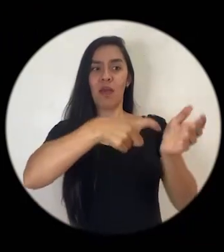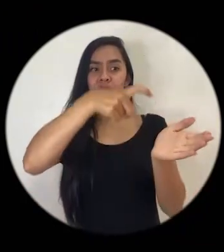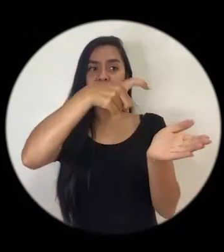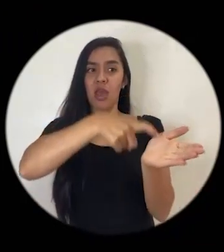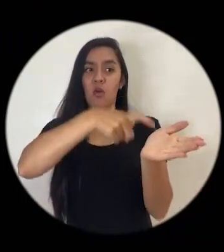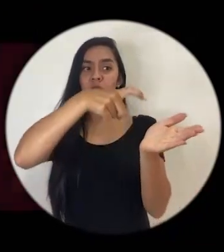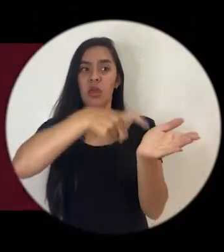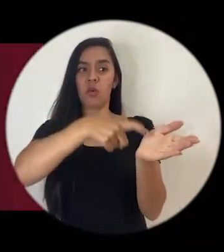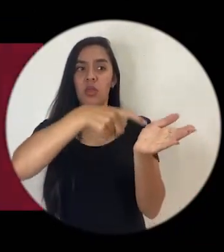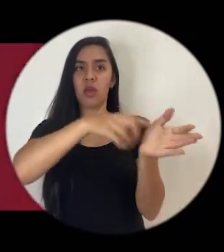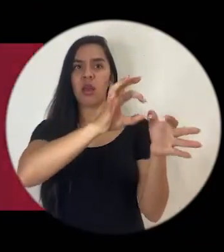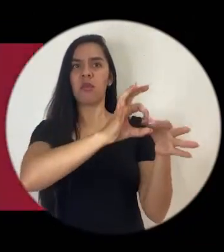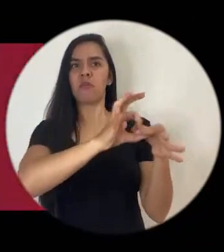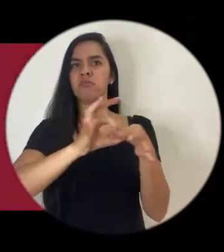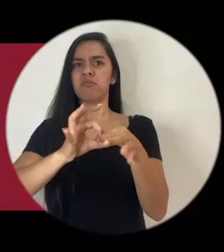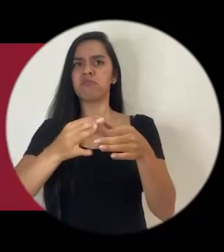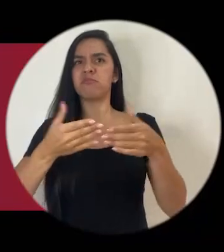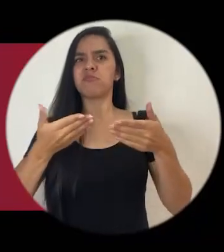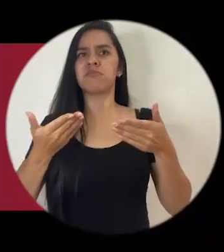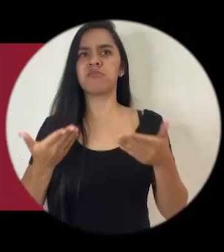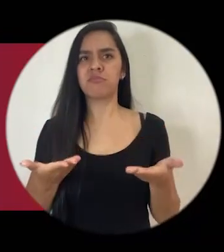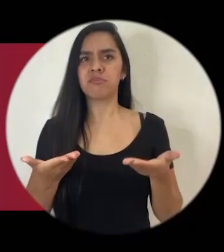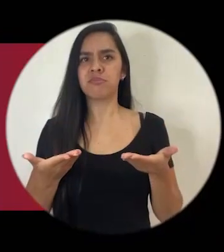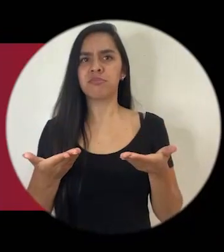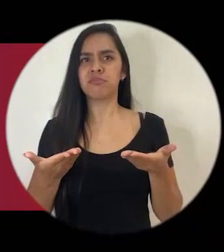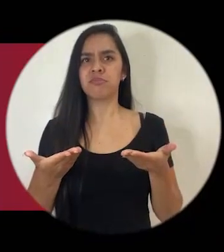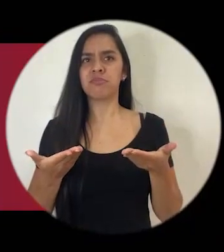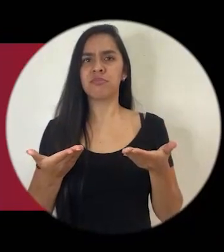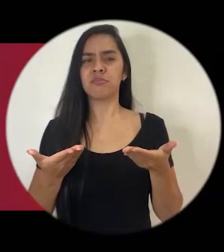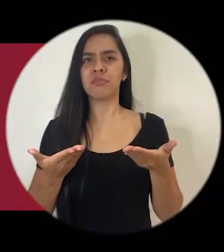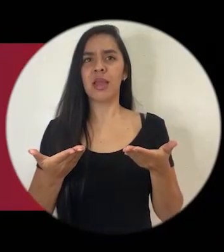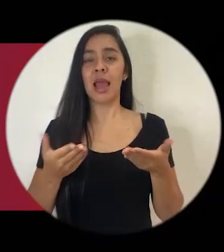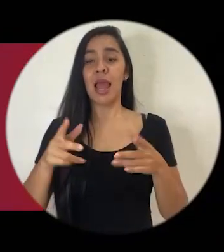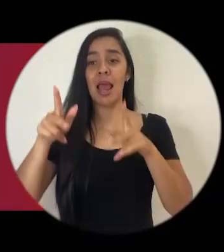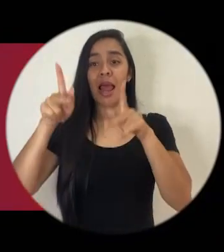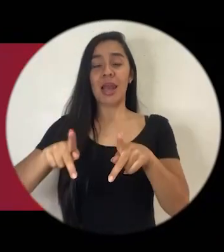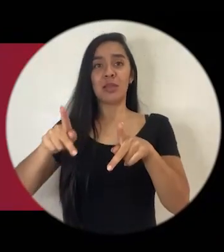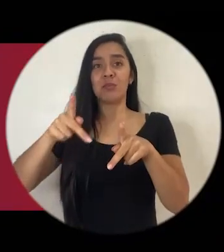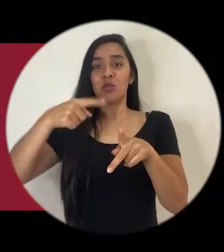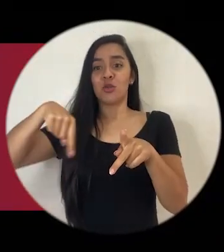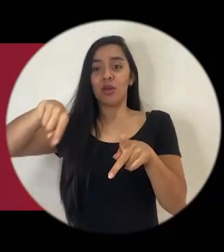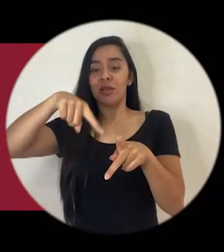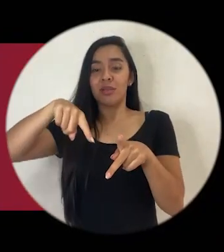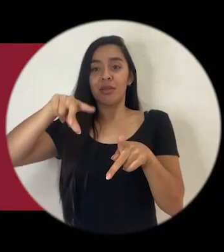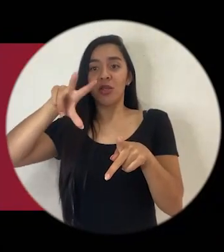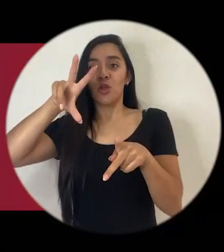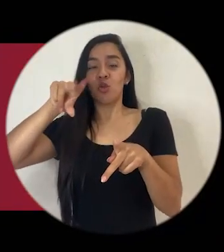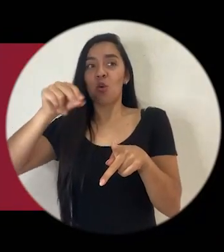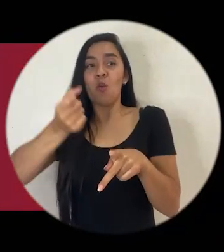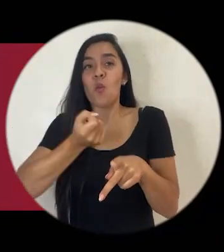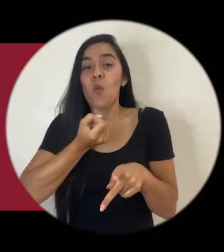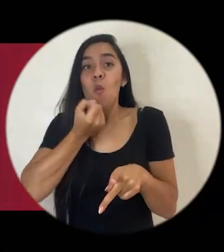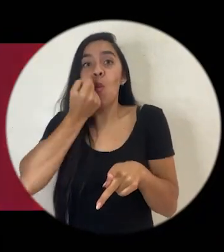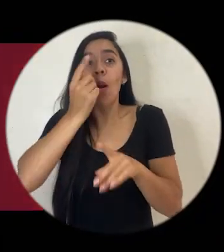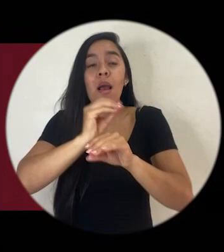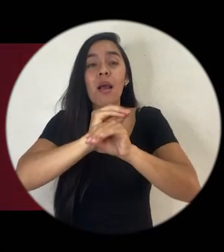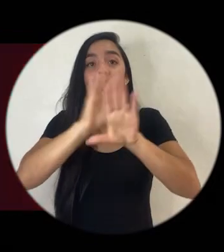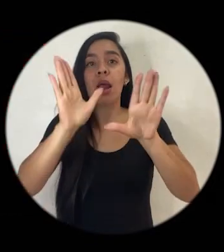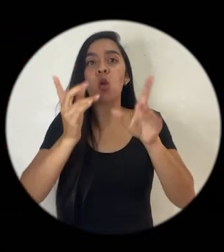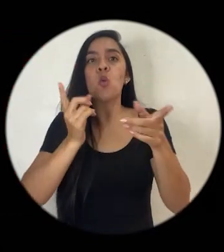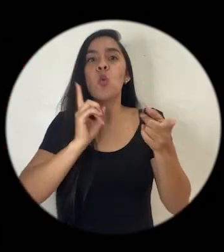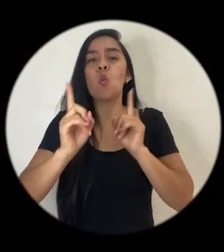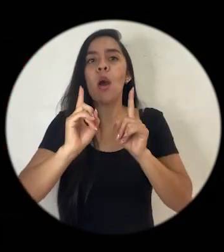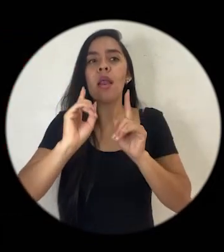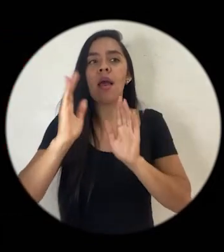problemática de endeudamiento está asociada en buena medida a la incapacidad de las personas de poder entender